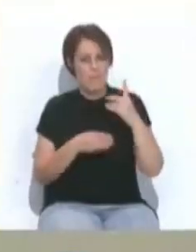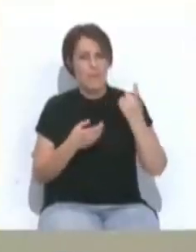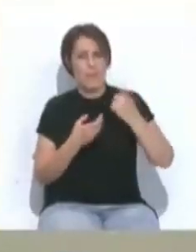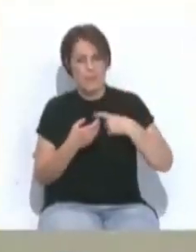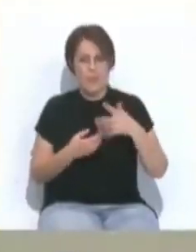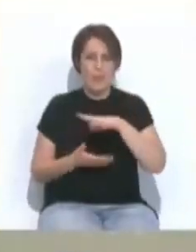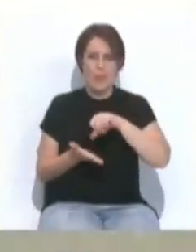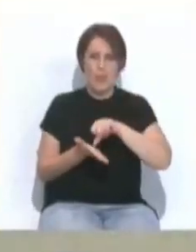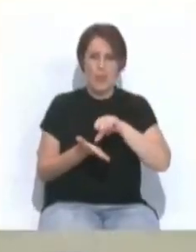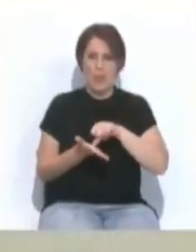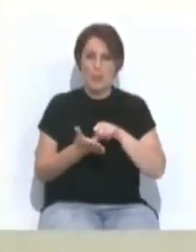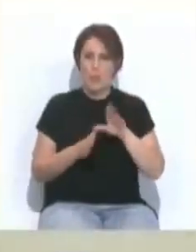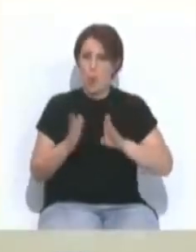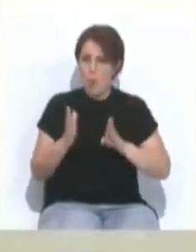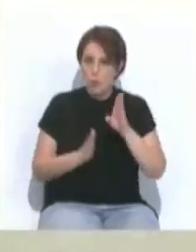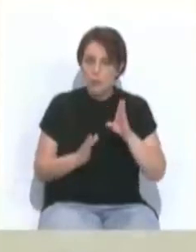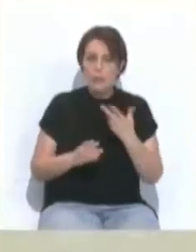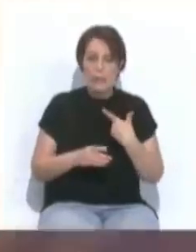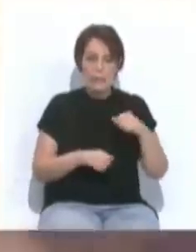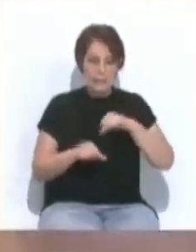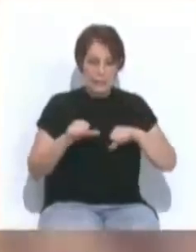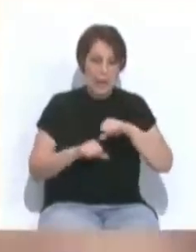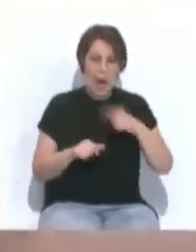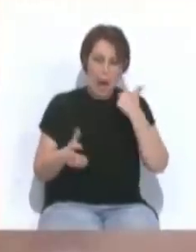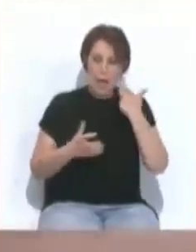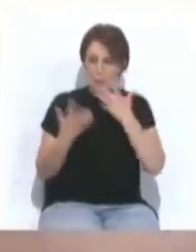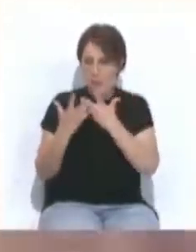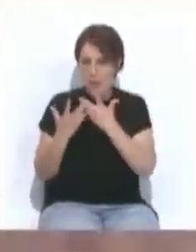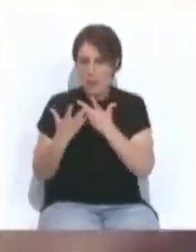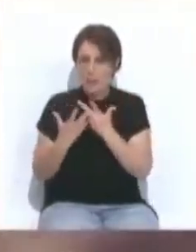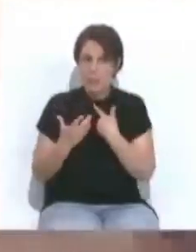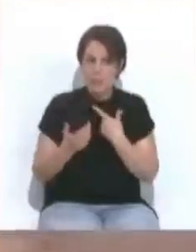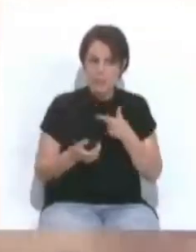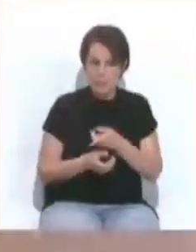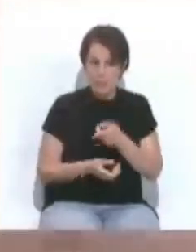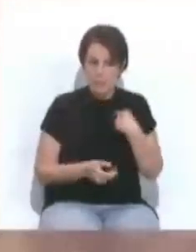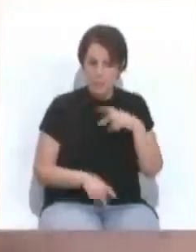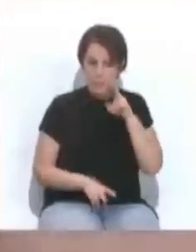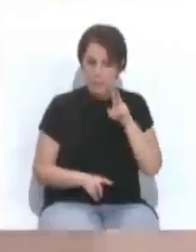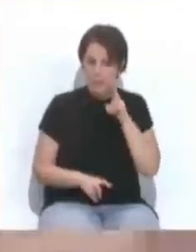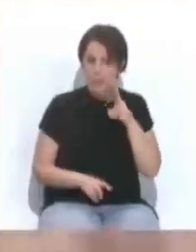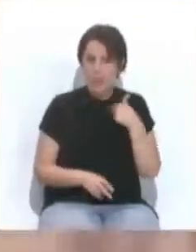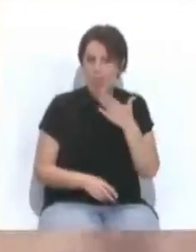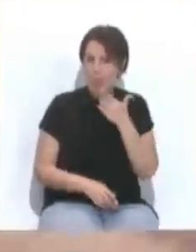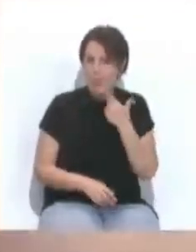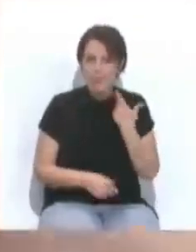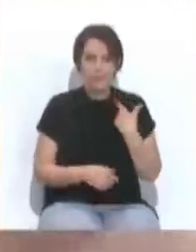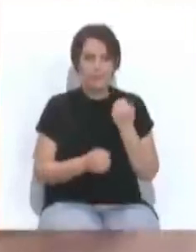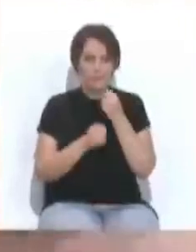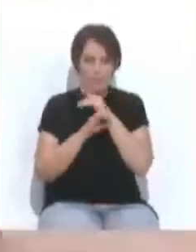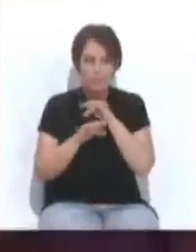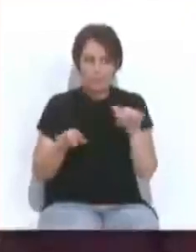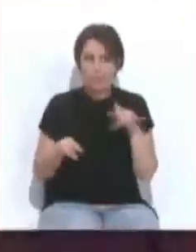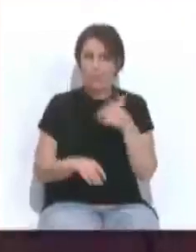ciudad. Así, la robótica, la química, las artes o las matemáticas se ponen en juego de una forma absolutamente lúdica y divulgativa.